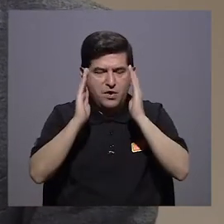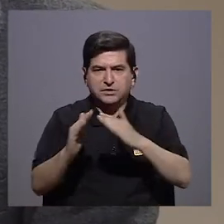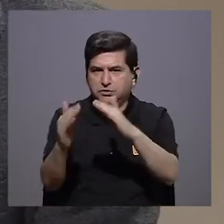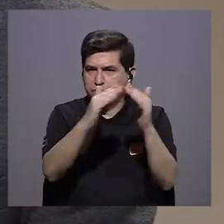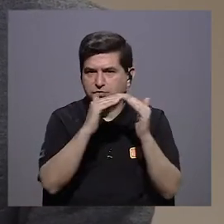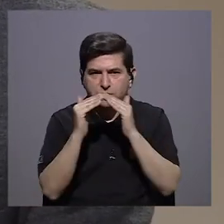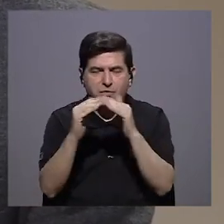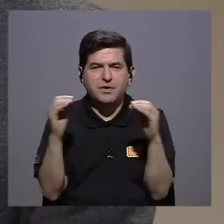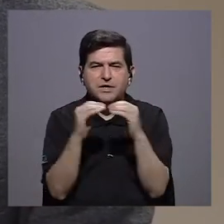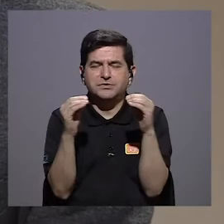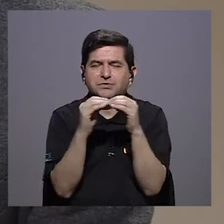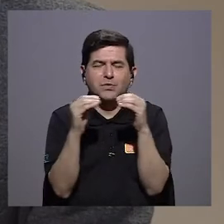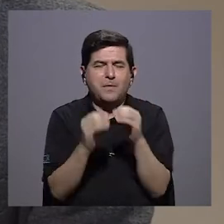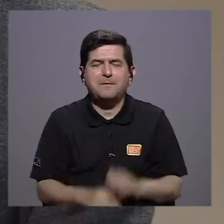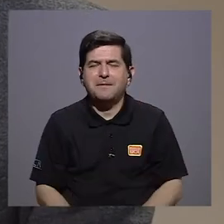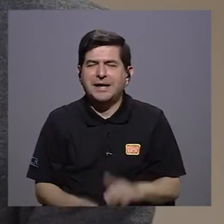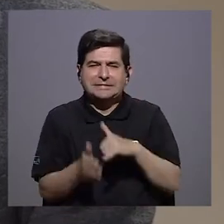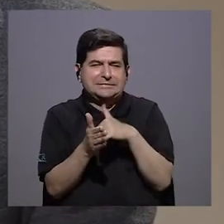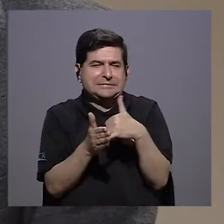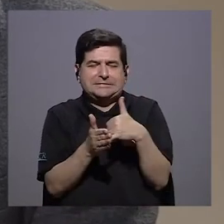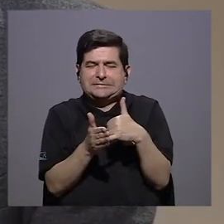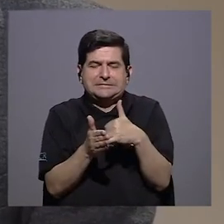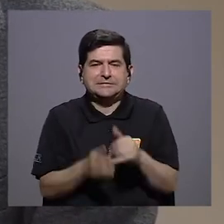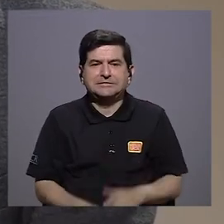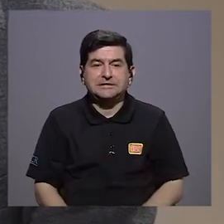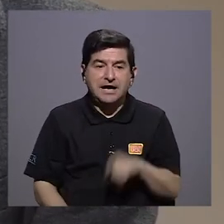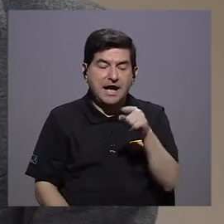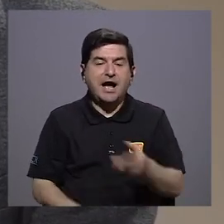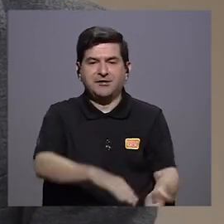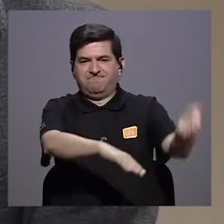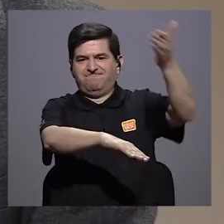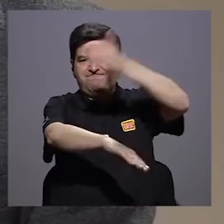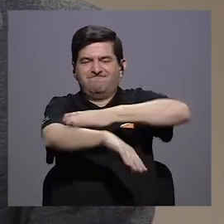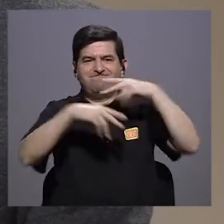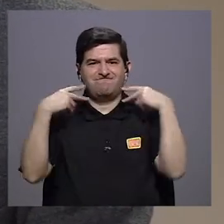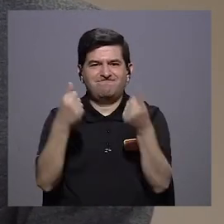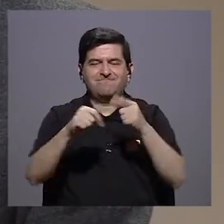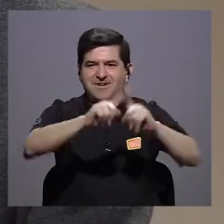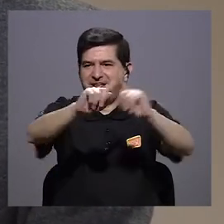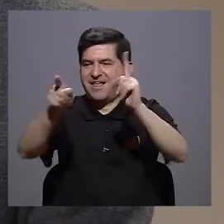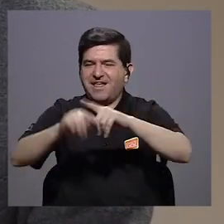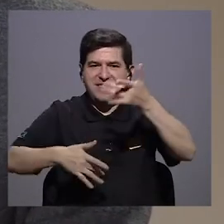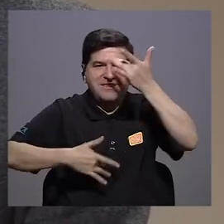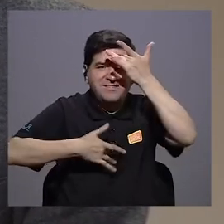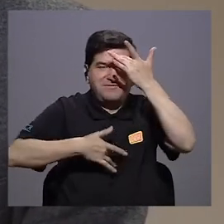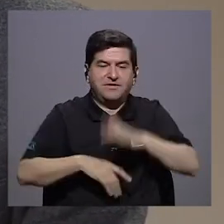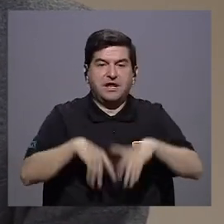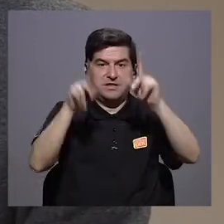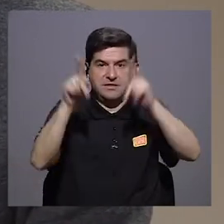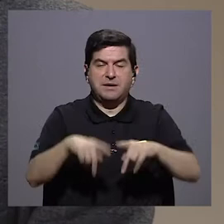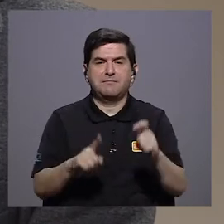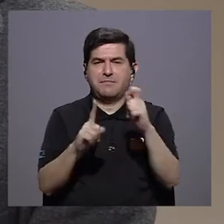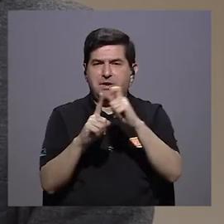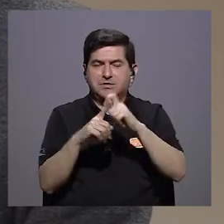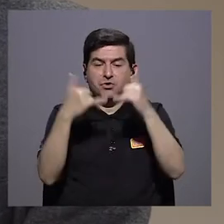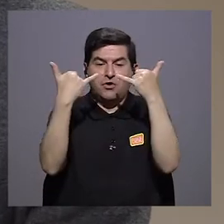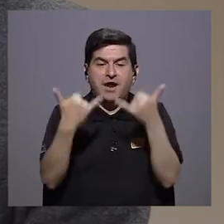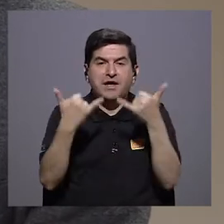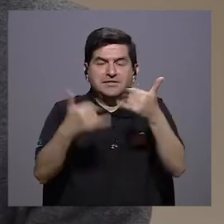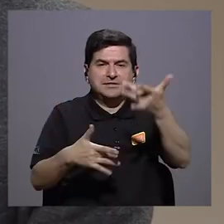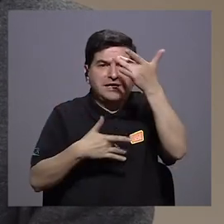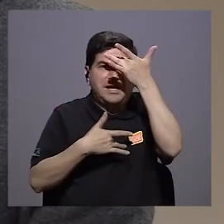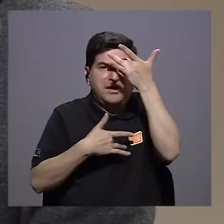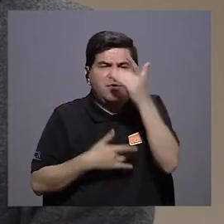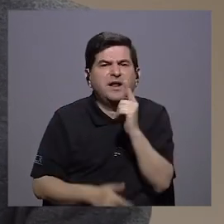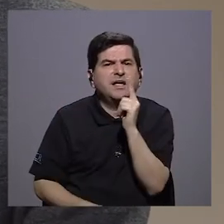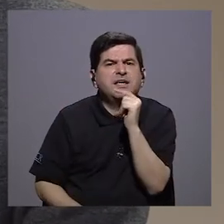poblaciones más vulnerables… Da el salto. Da, es cuando da el salto a un montón de contagios. Porque las personas en Singapur que se están contagiando